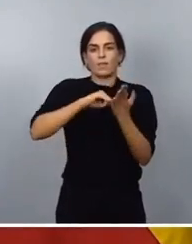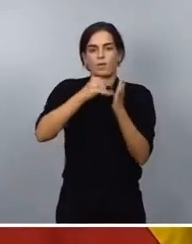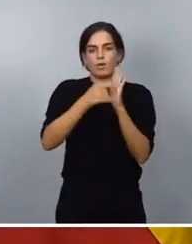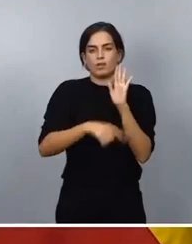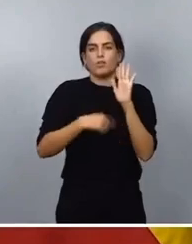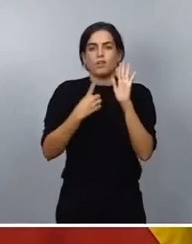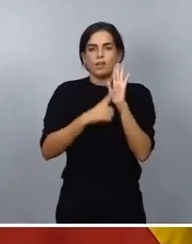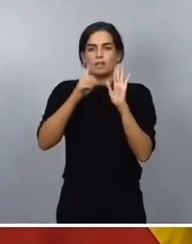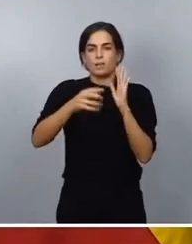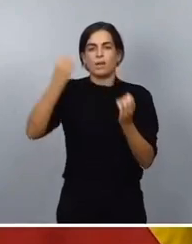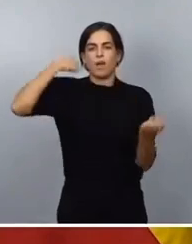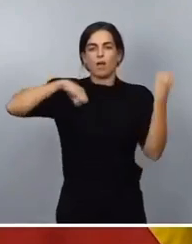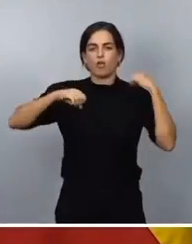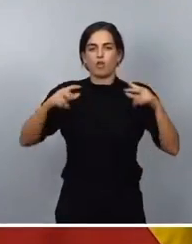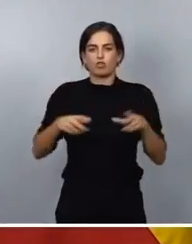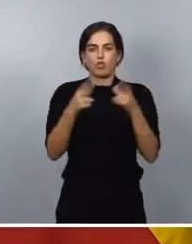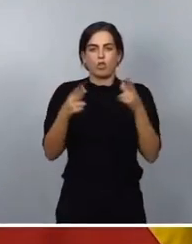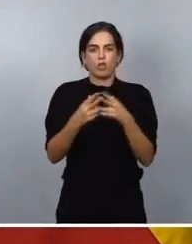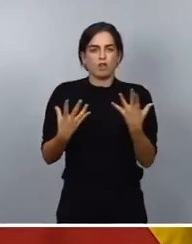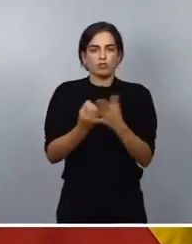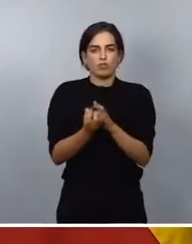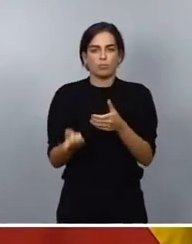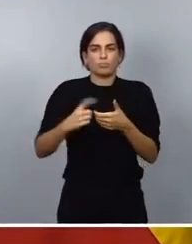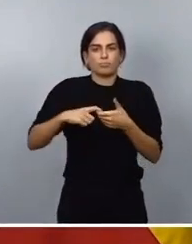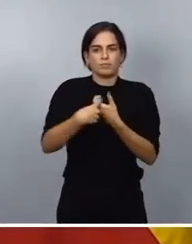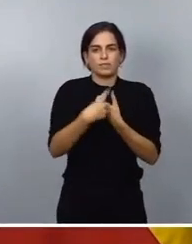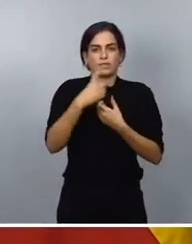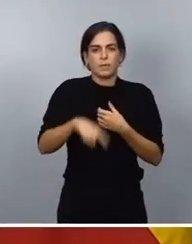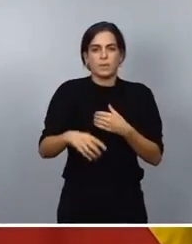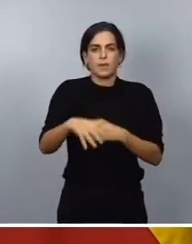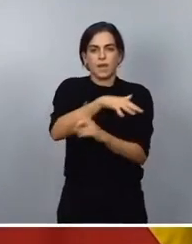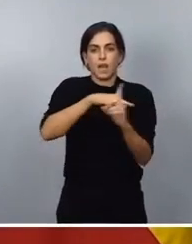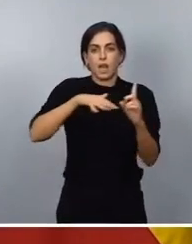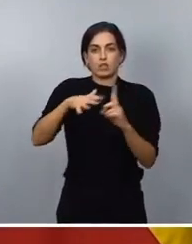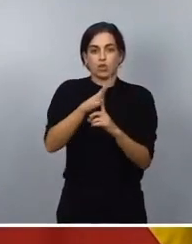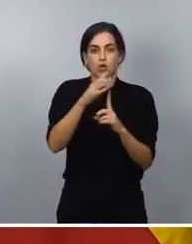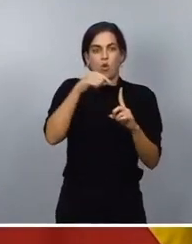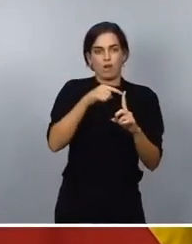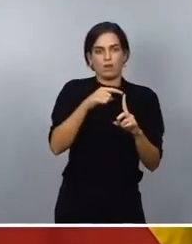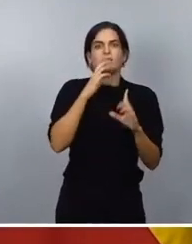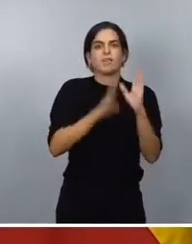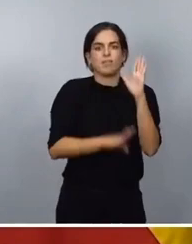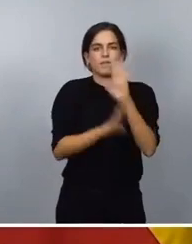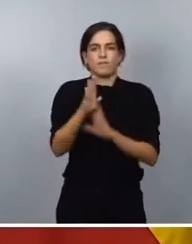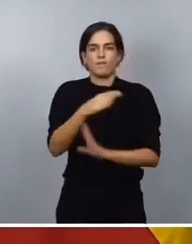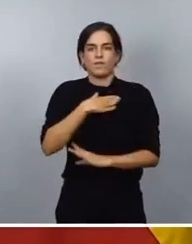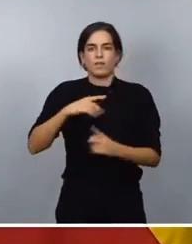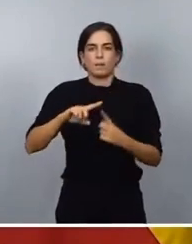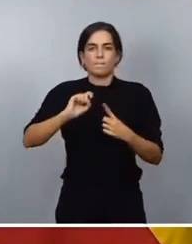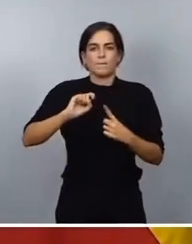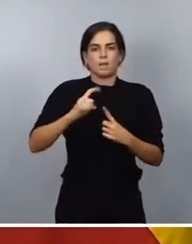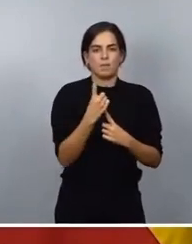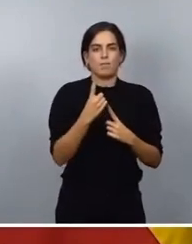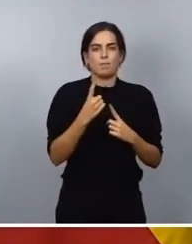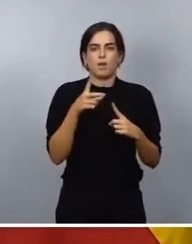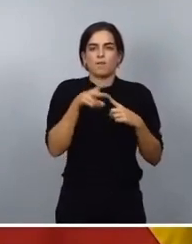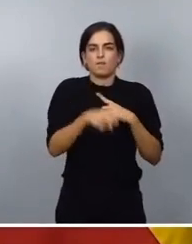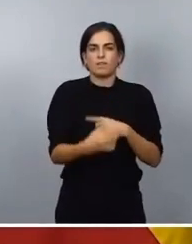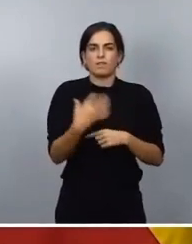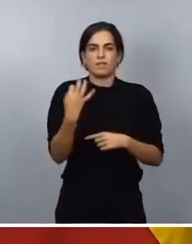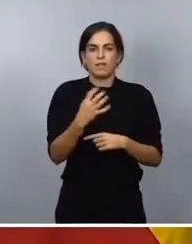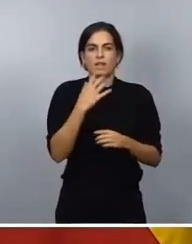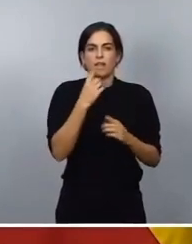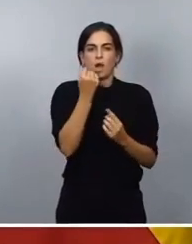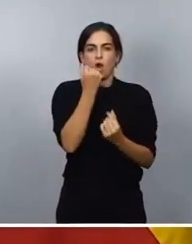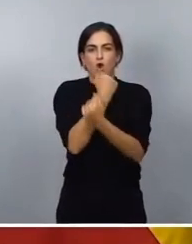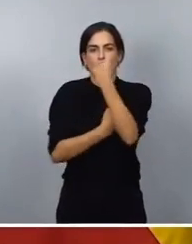que se desarrollan en torno al mismo. Lo que quiere atajar es en primer lugar el desperdicio económico, el trabajo de